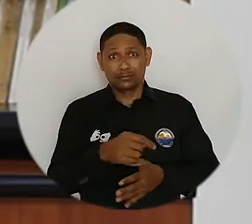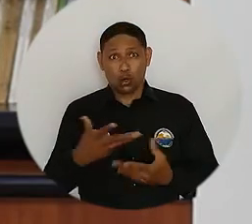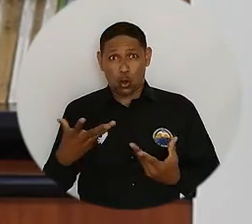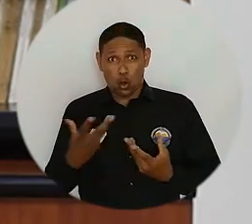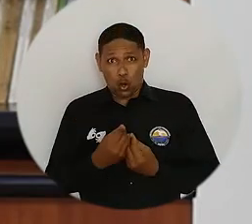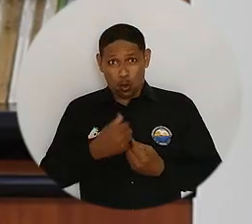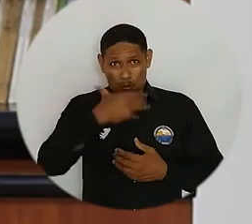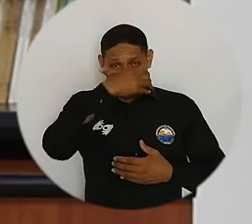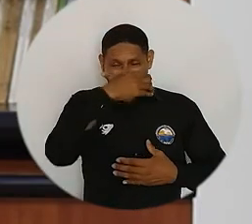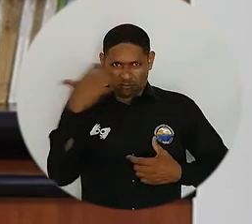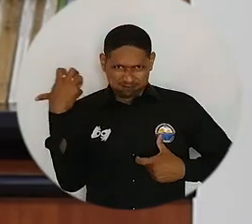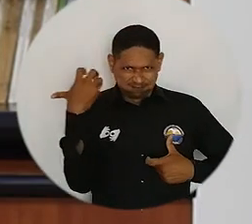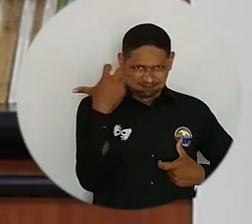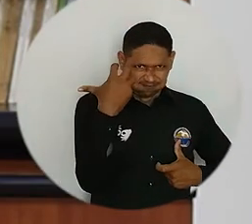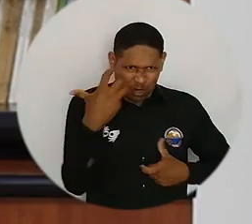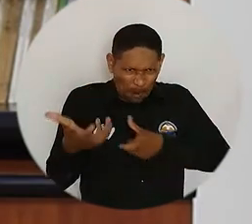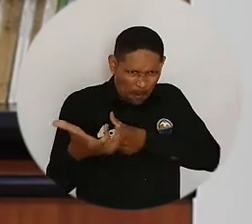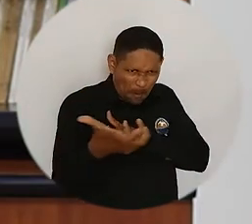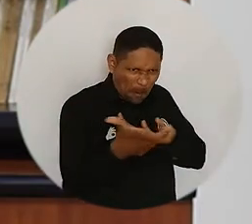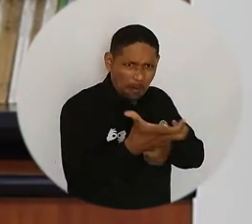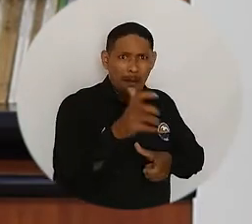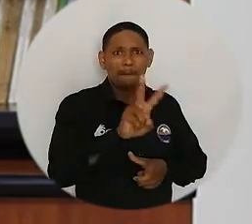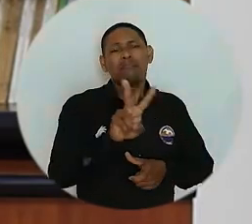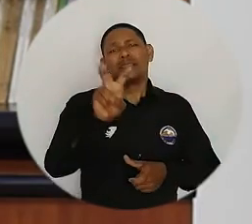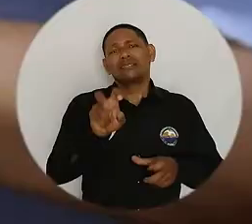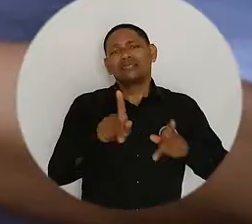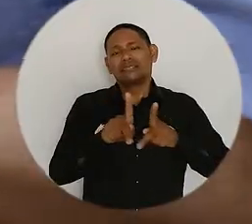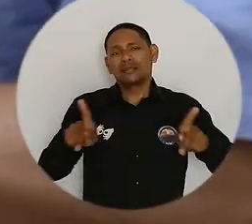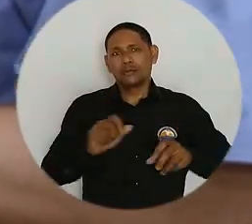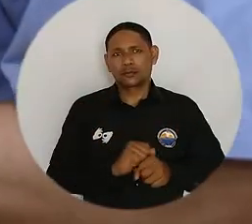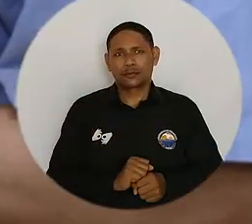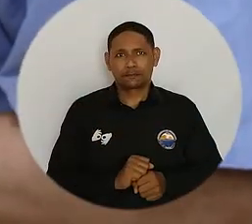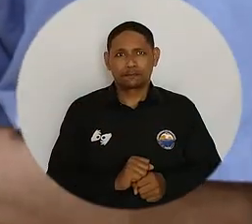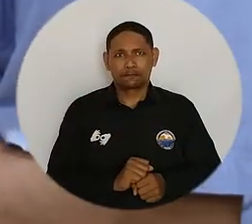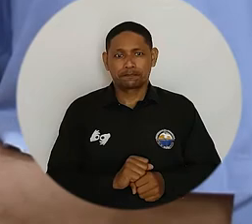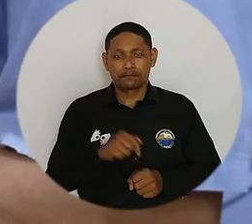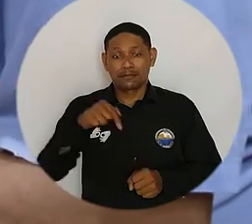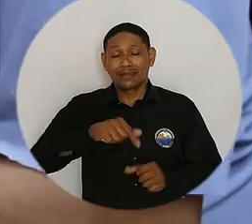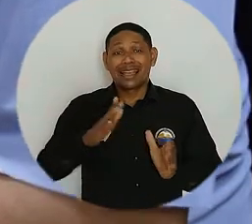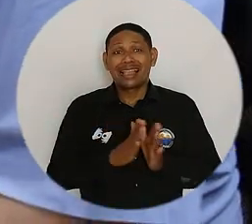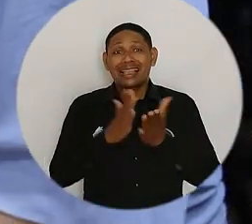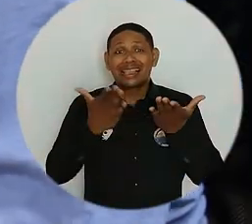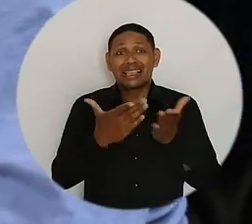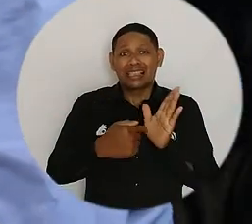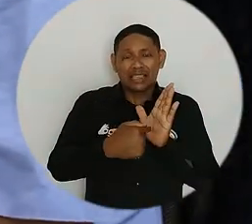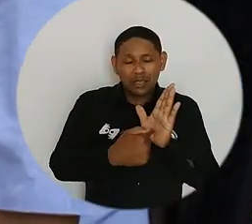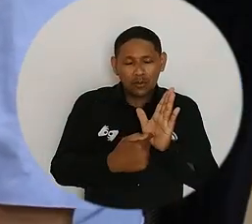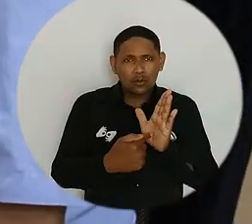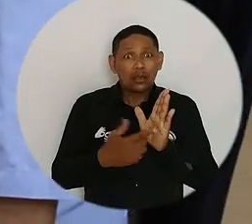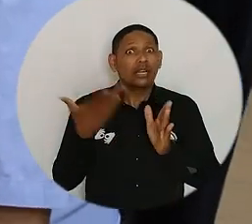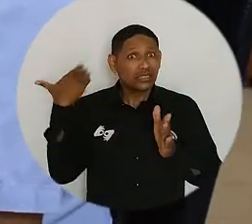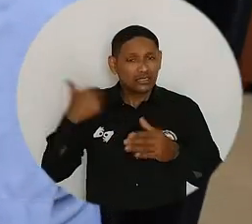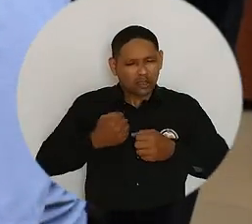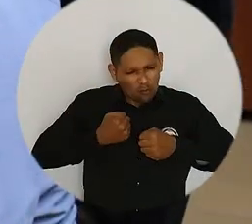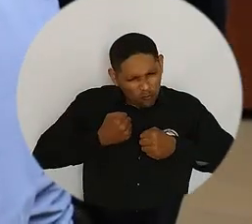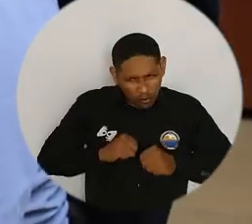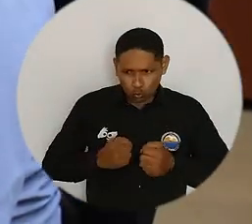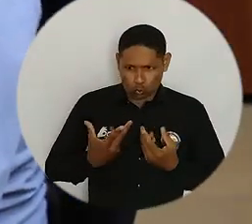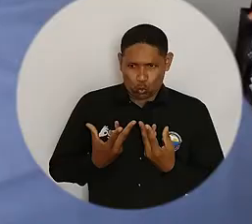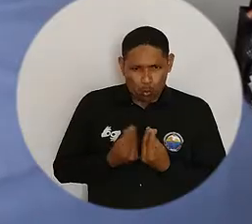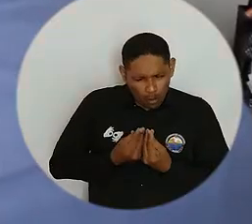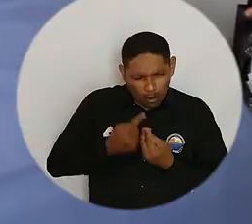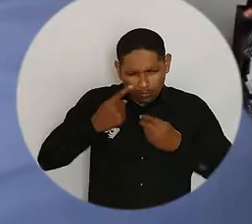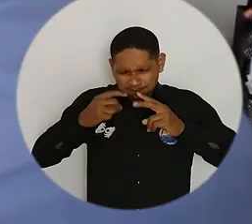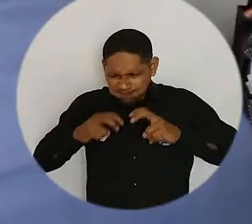paramilitares asesinaron a 27 personas. Este es un libro que es el esfuerzo del